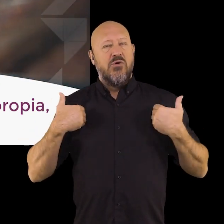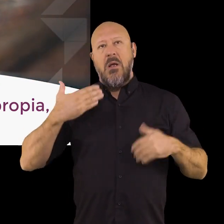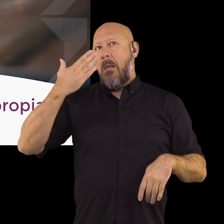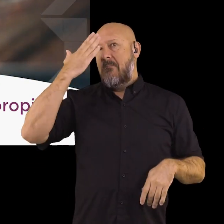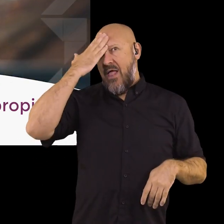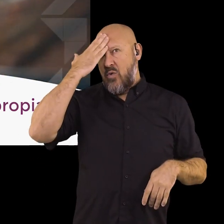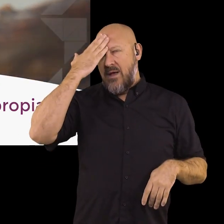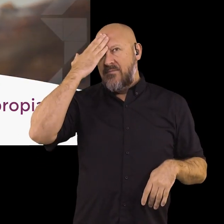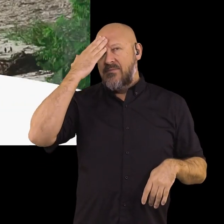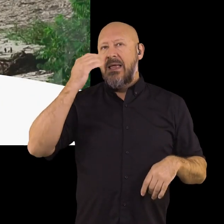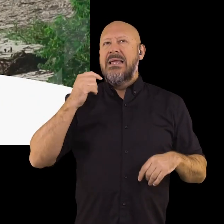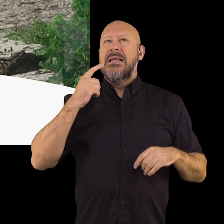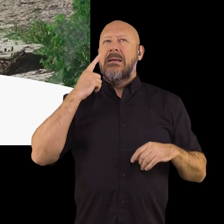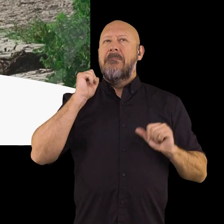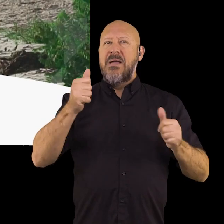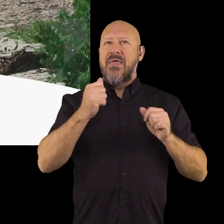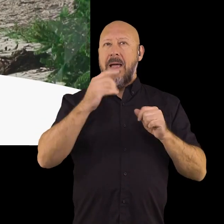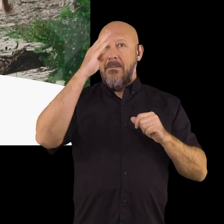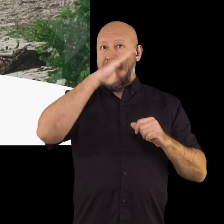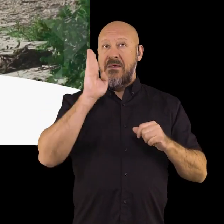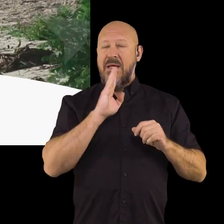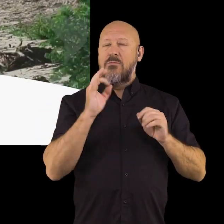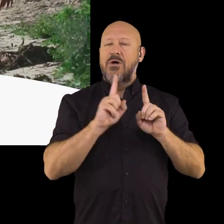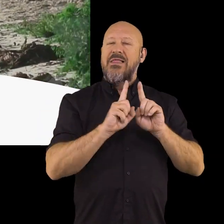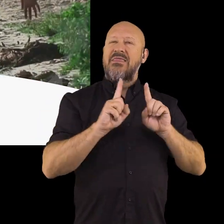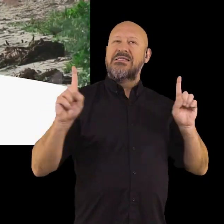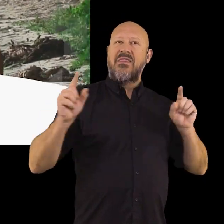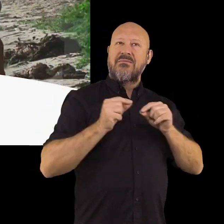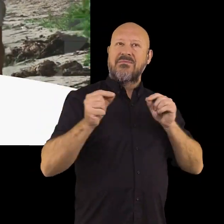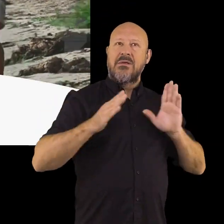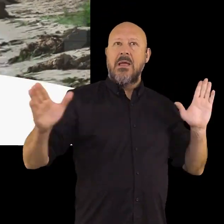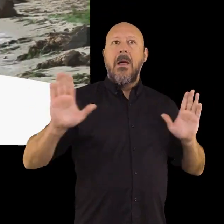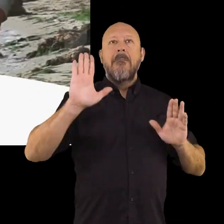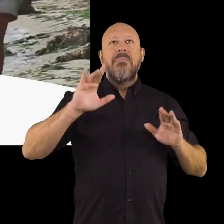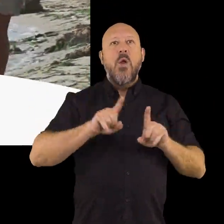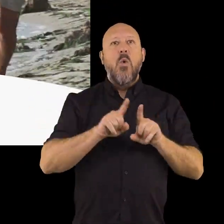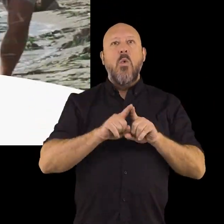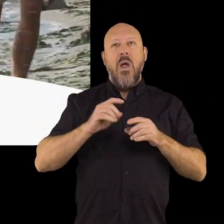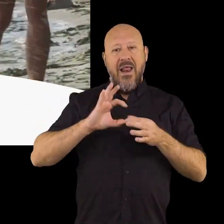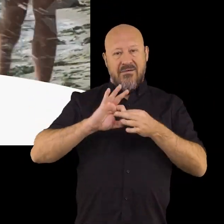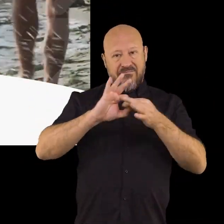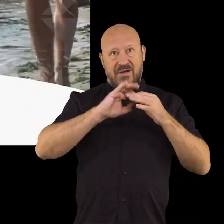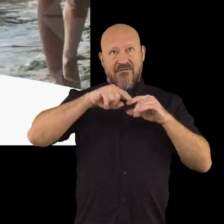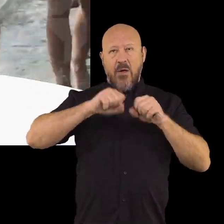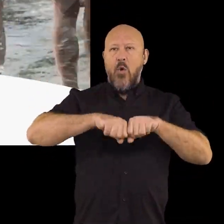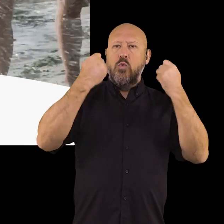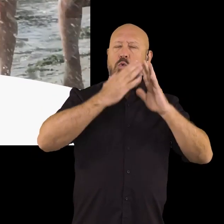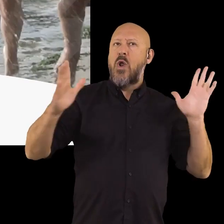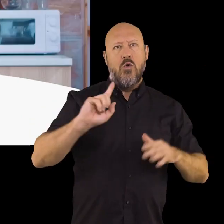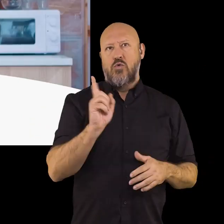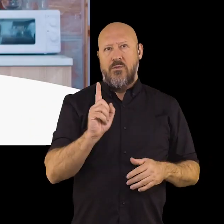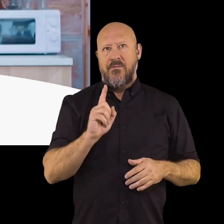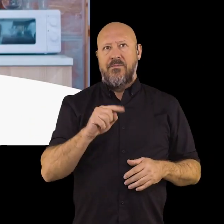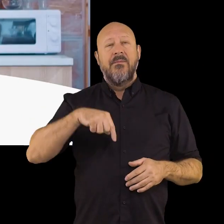responsable, madura. Existe un ligero distanciamiento con los progenitores, pero no la ruptura del vínculo familiar.